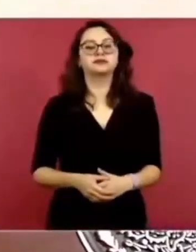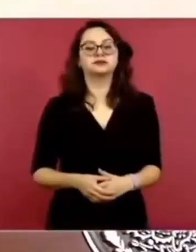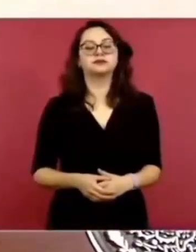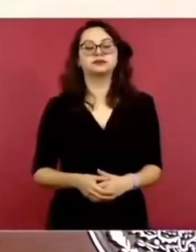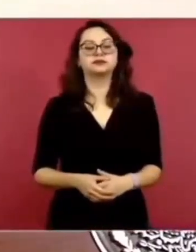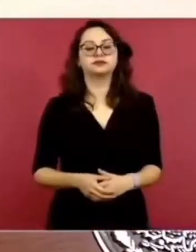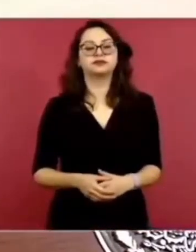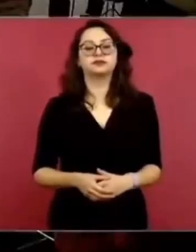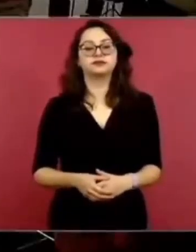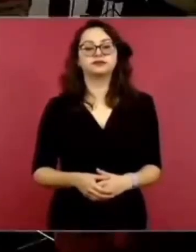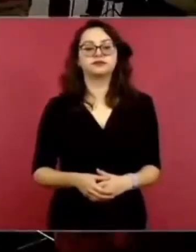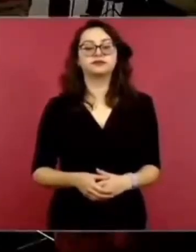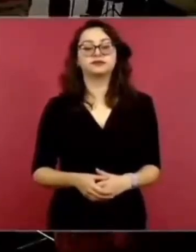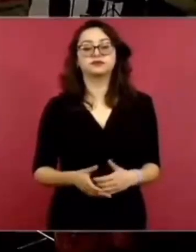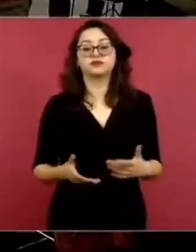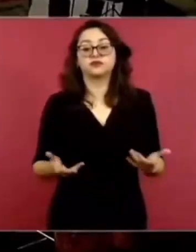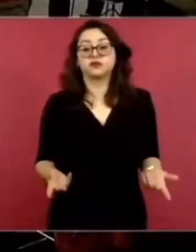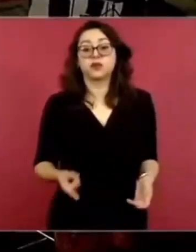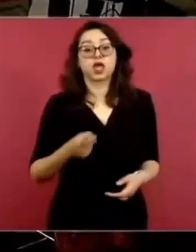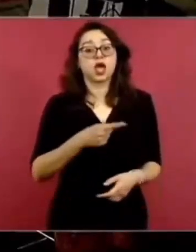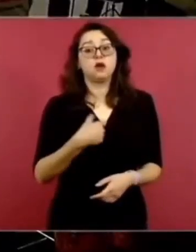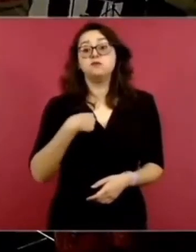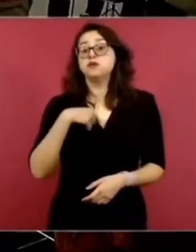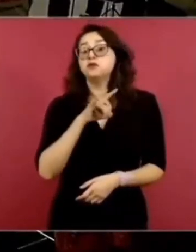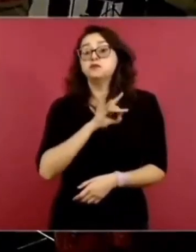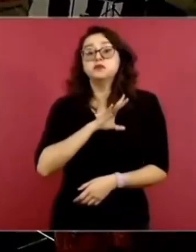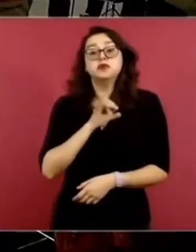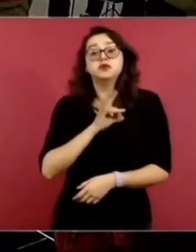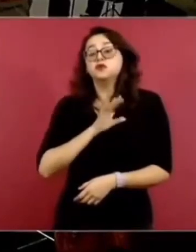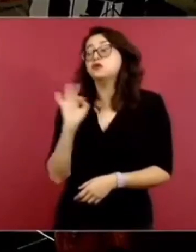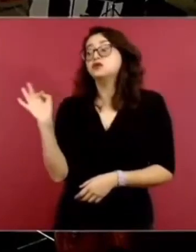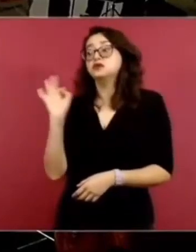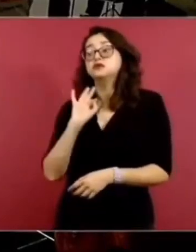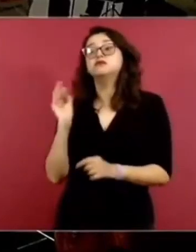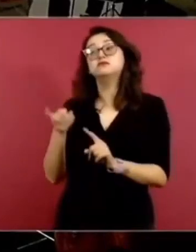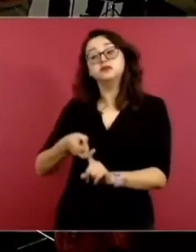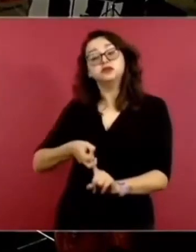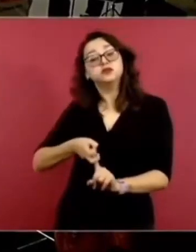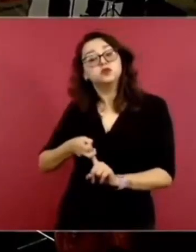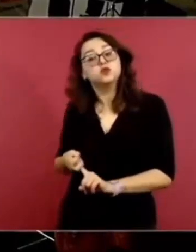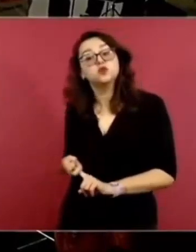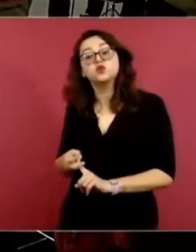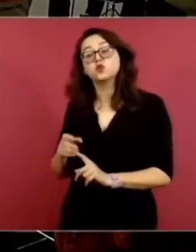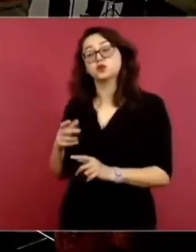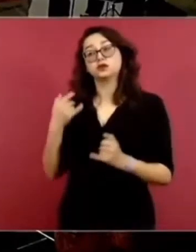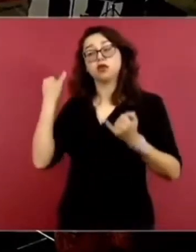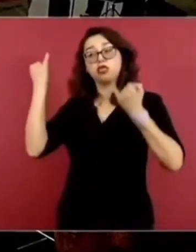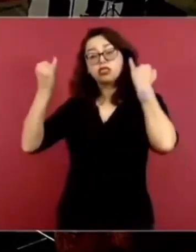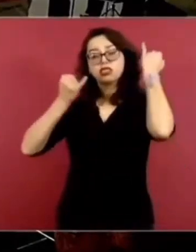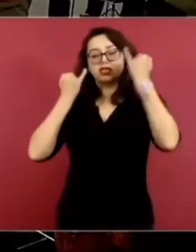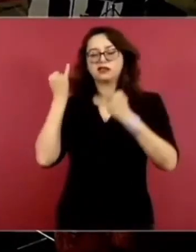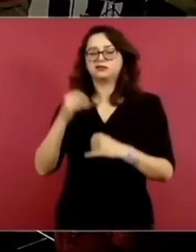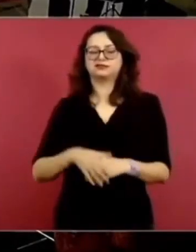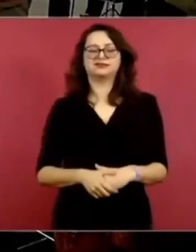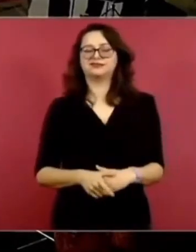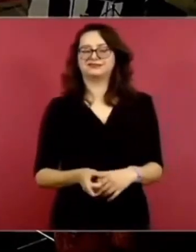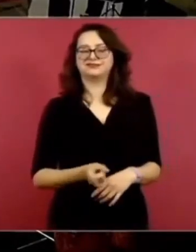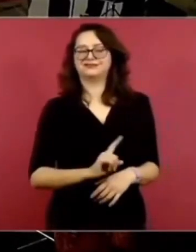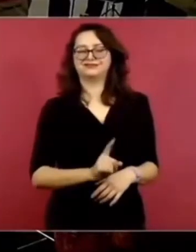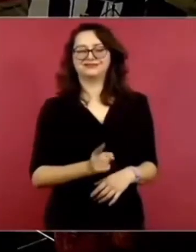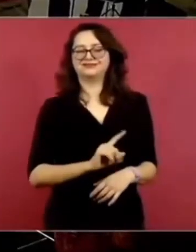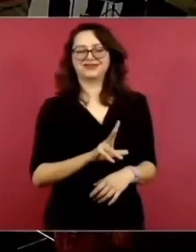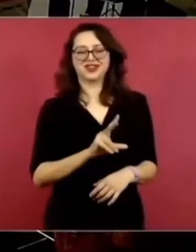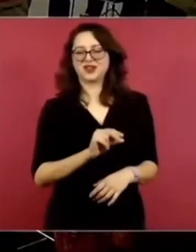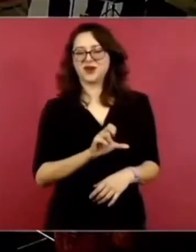que los pueden secuestrar. Claro, no, no pasa absolutamente